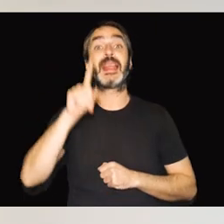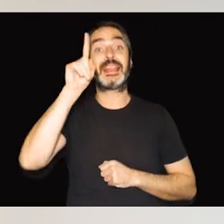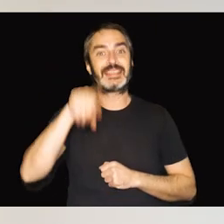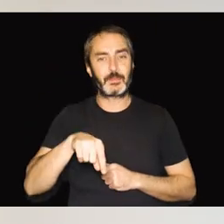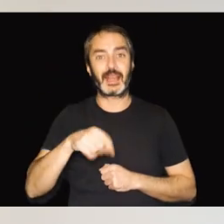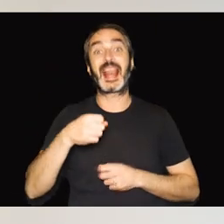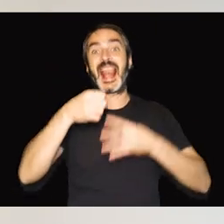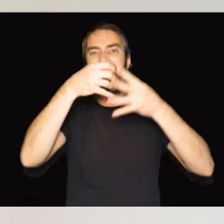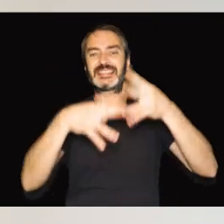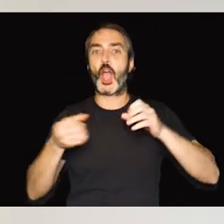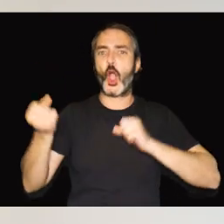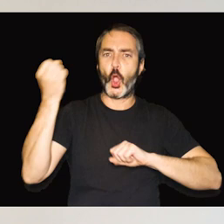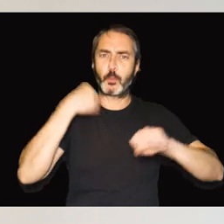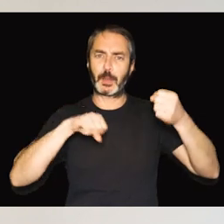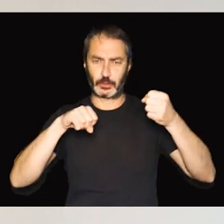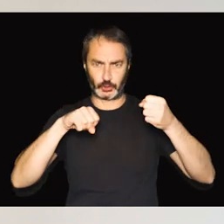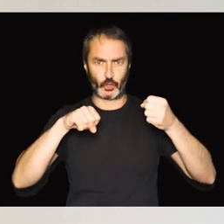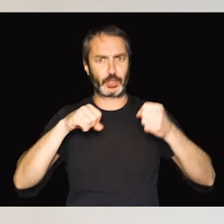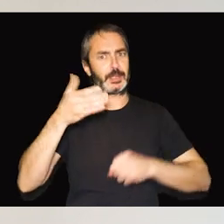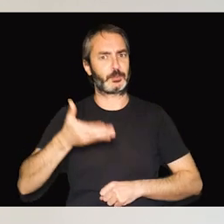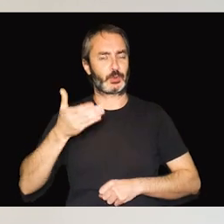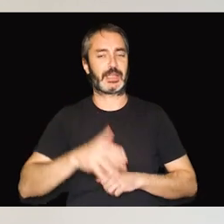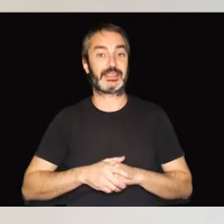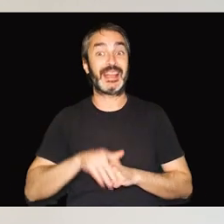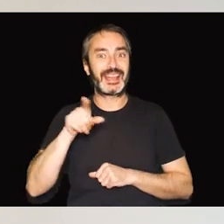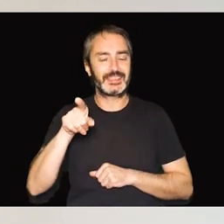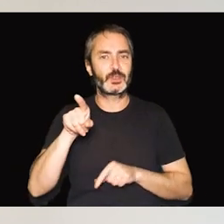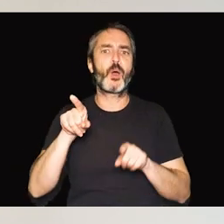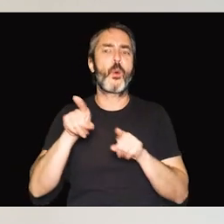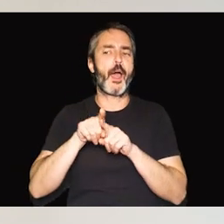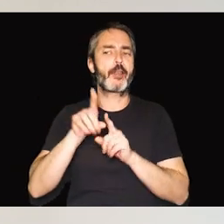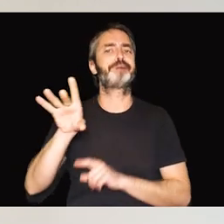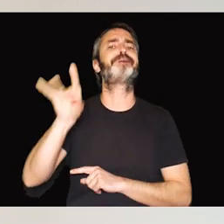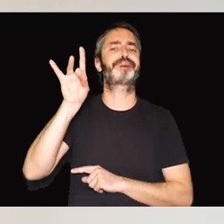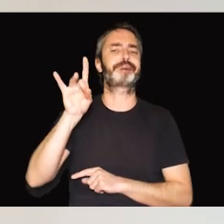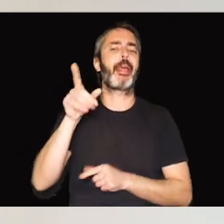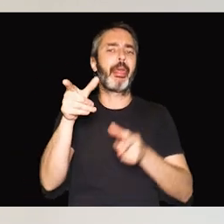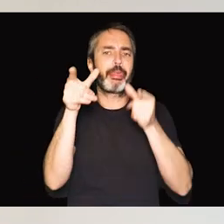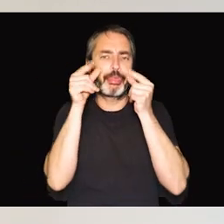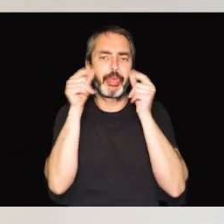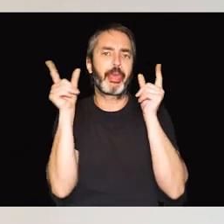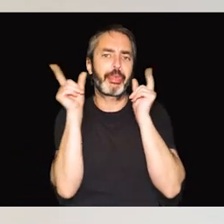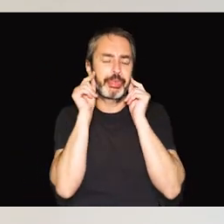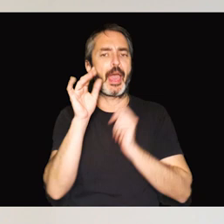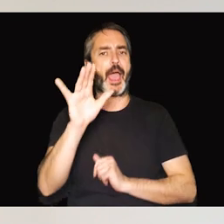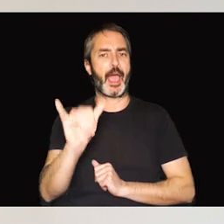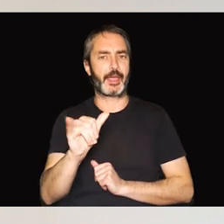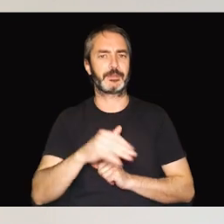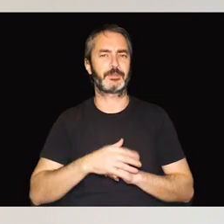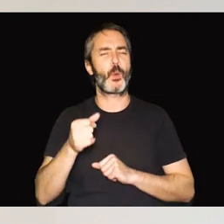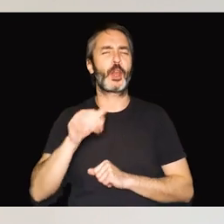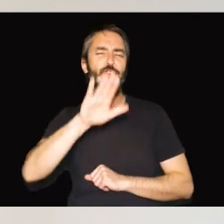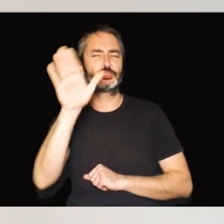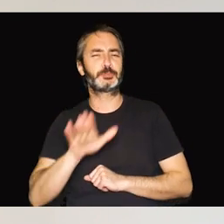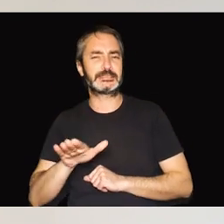la siguiente lista de comportamientos que os voy a dar, que pueden ser indicadores de que la persona está perdiendo visión y audición, nos pueden hacer